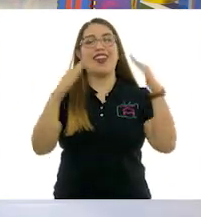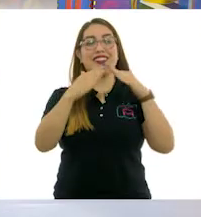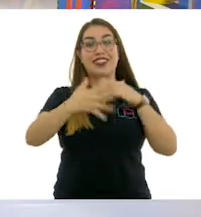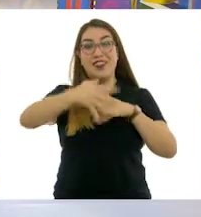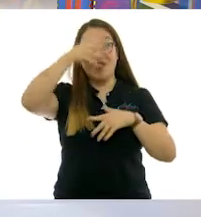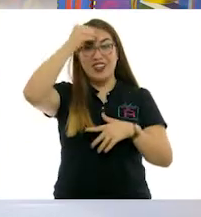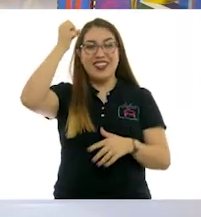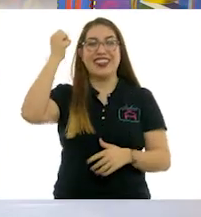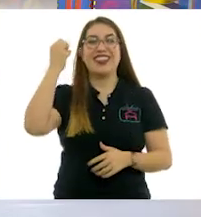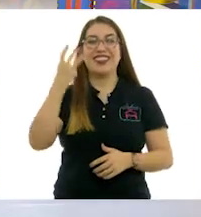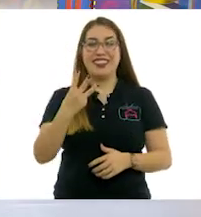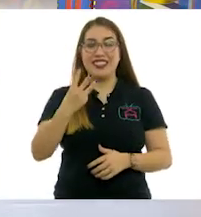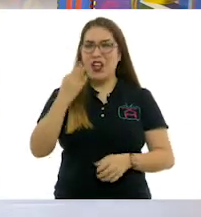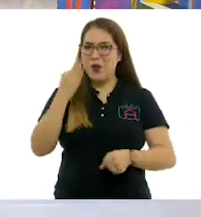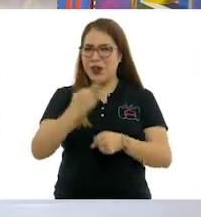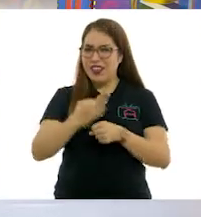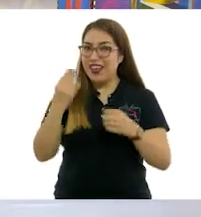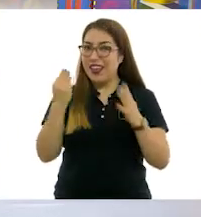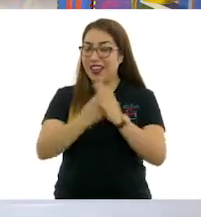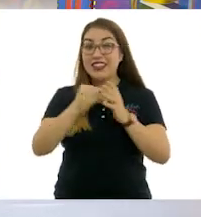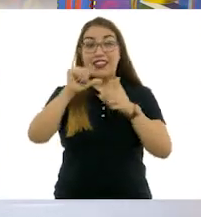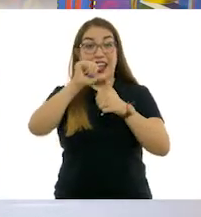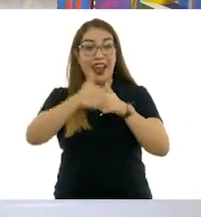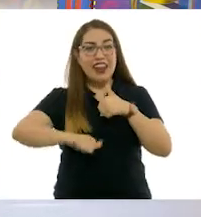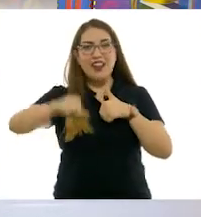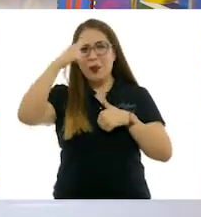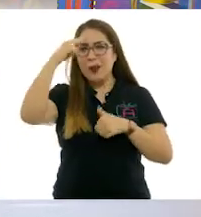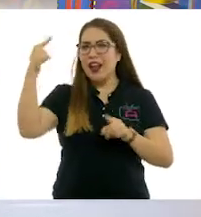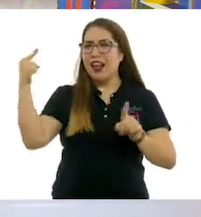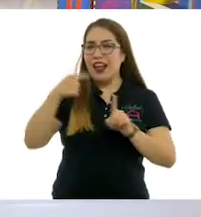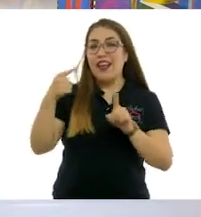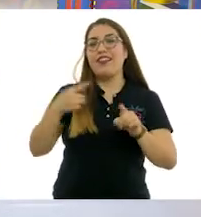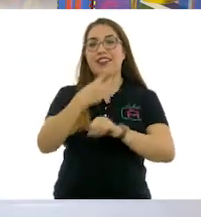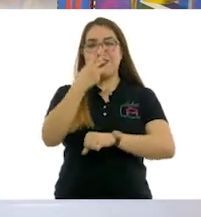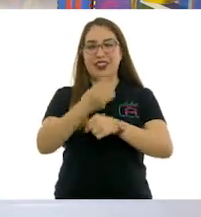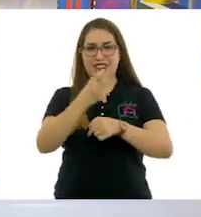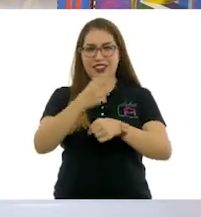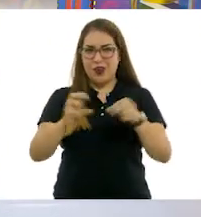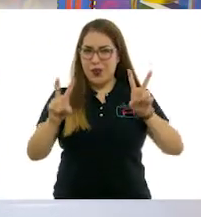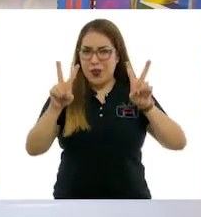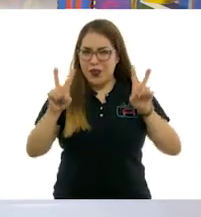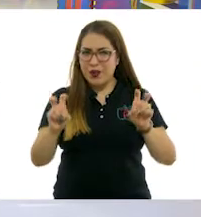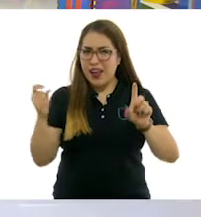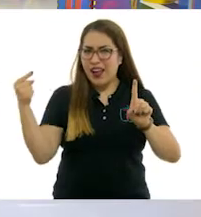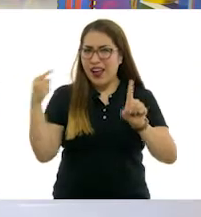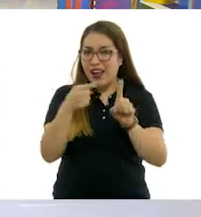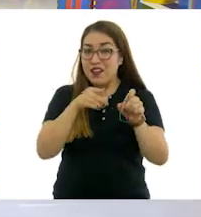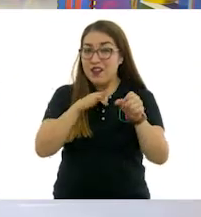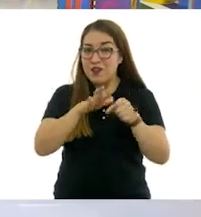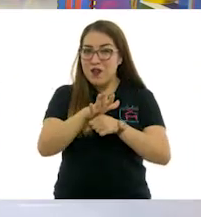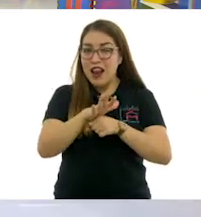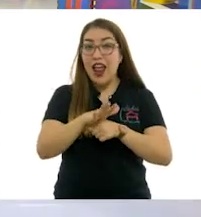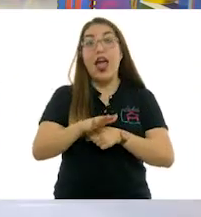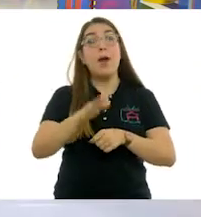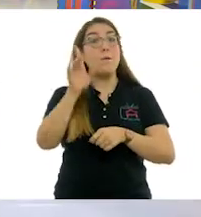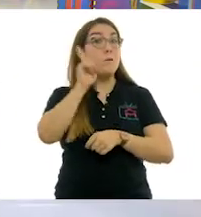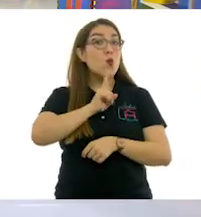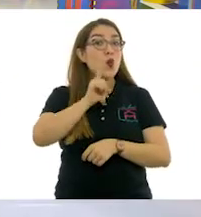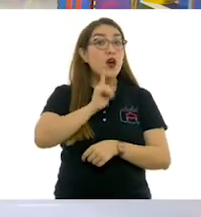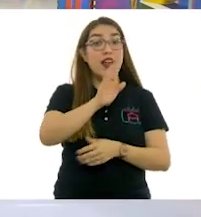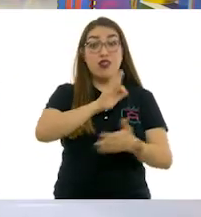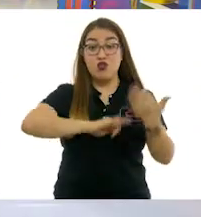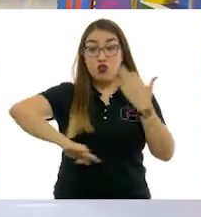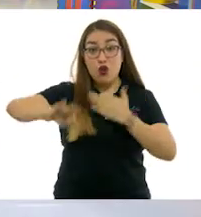en Casa 3. Esto es Artes para tercer grado. El tema es la inspiración de las mujeres